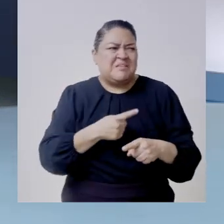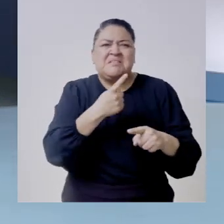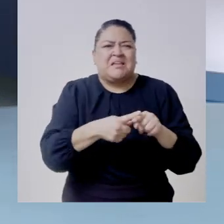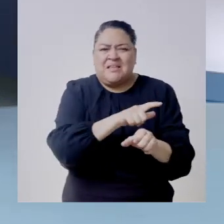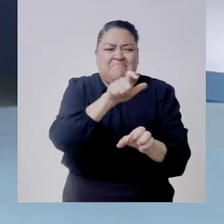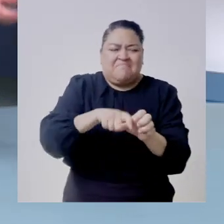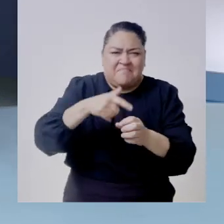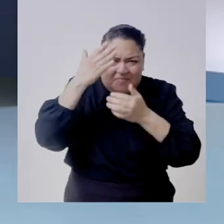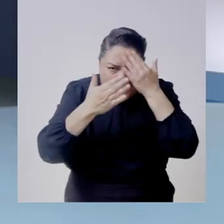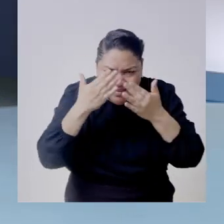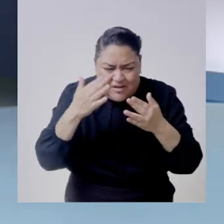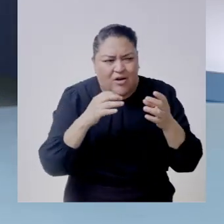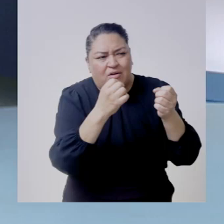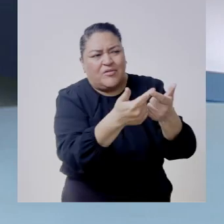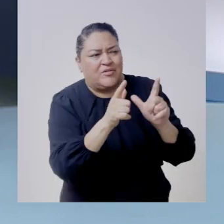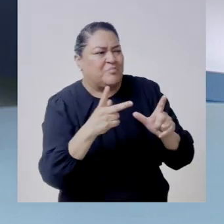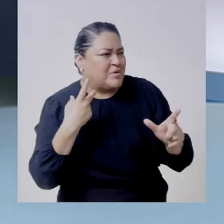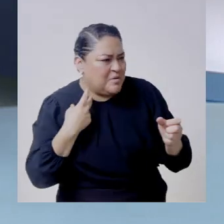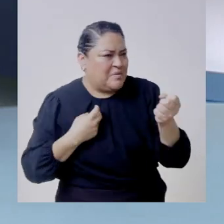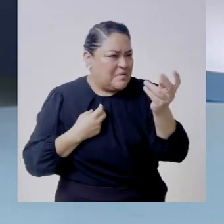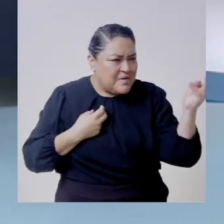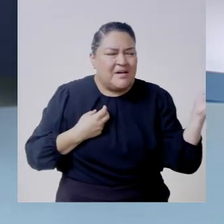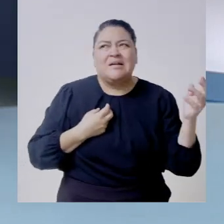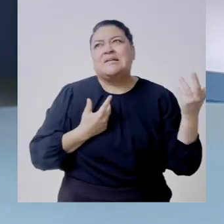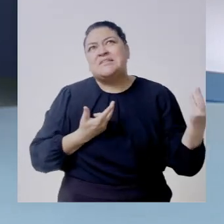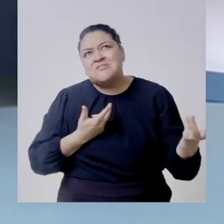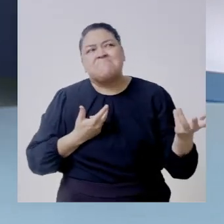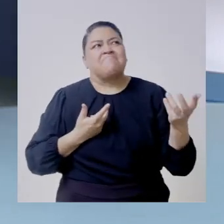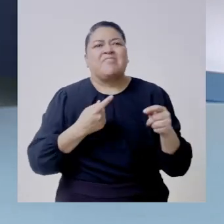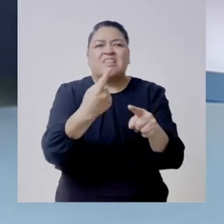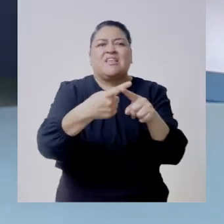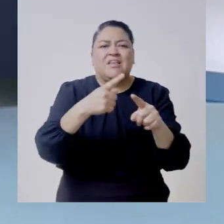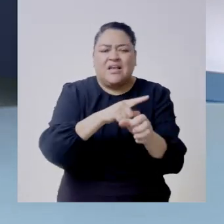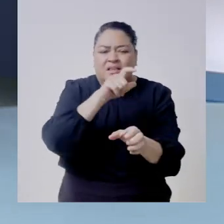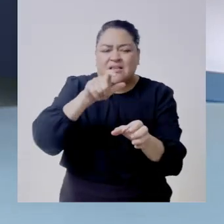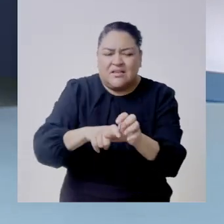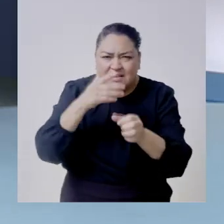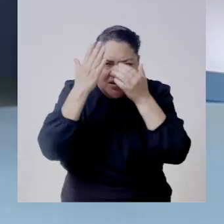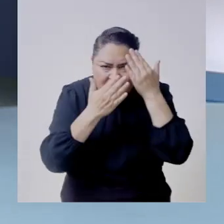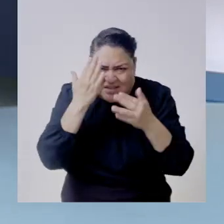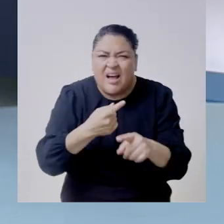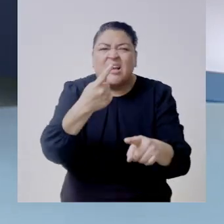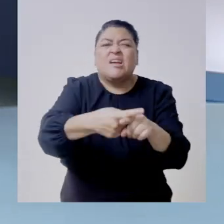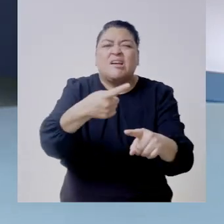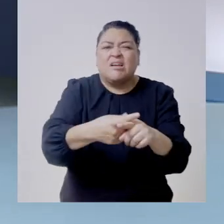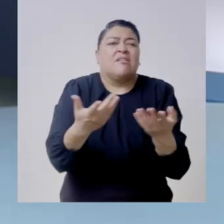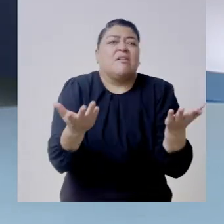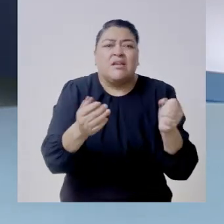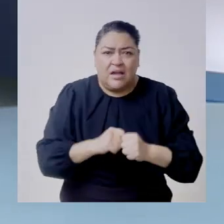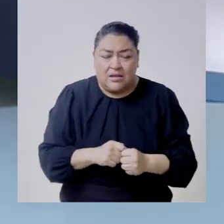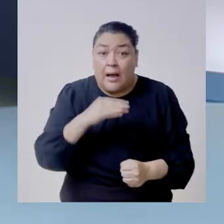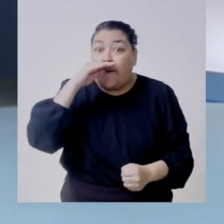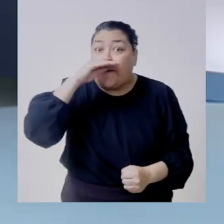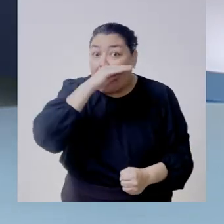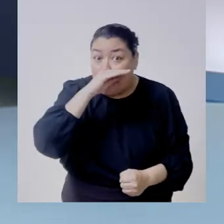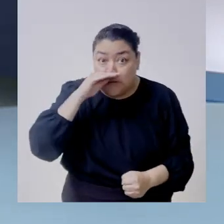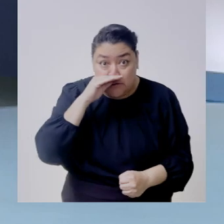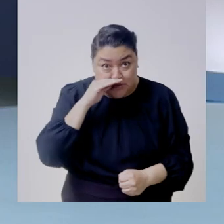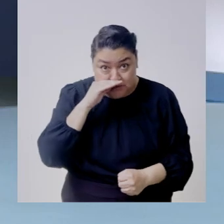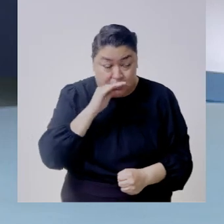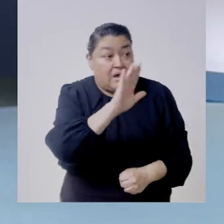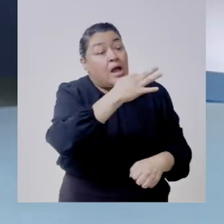mencioné integrantes de partidos políticos se me van ocurriendo cada vez más quiénes pueden tomar los cursos de manera